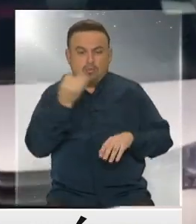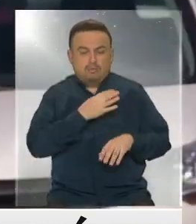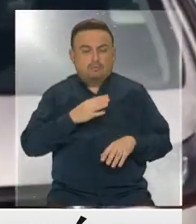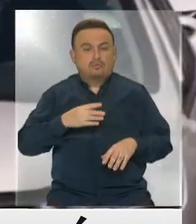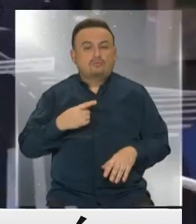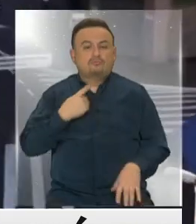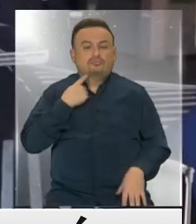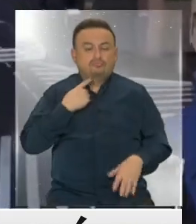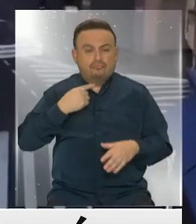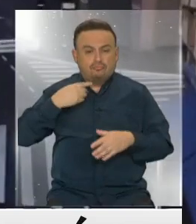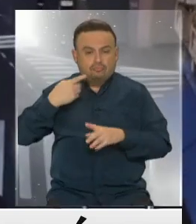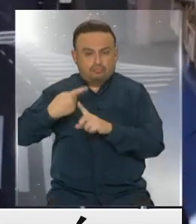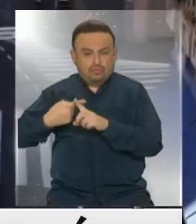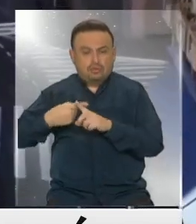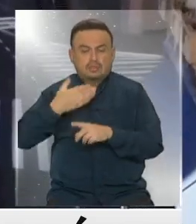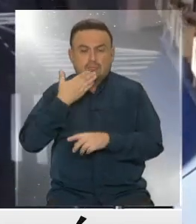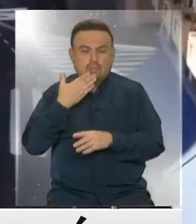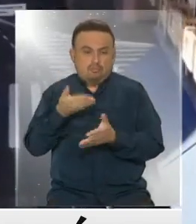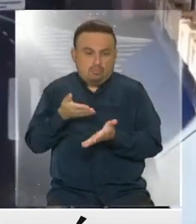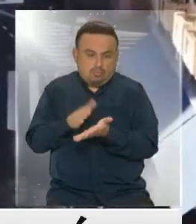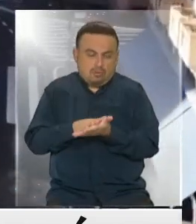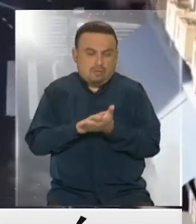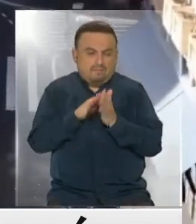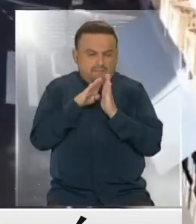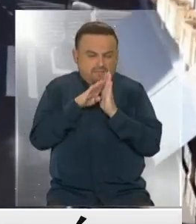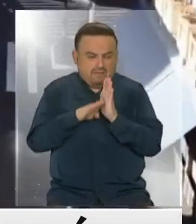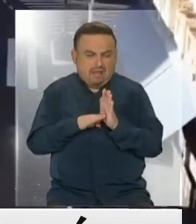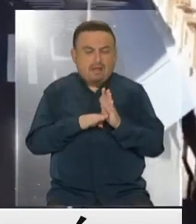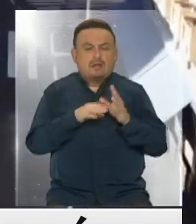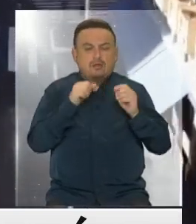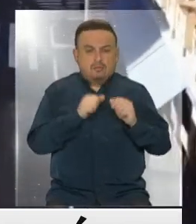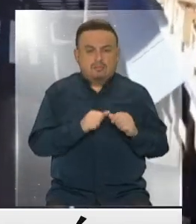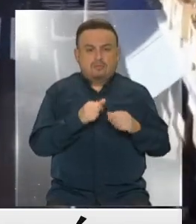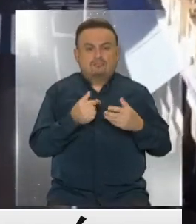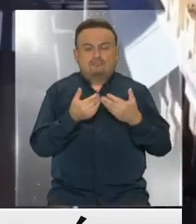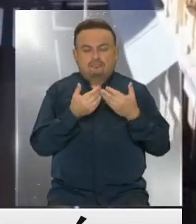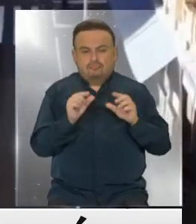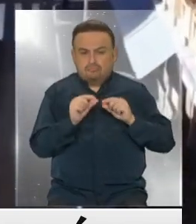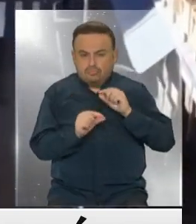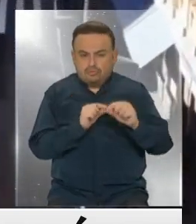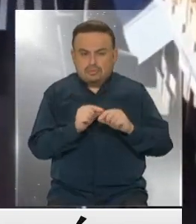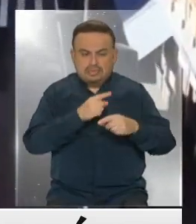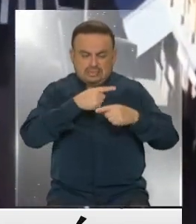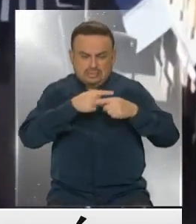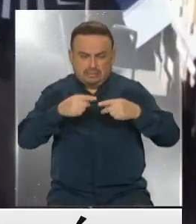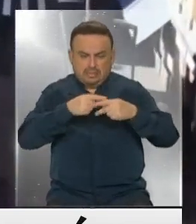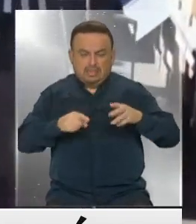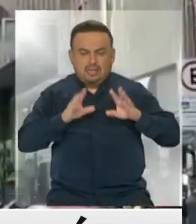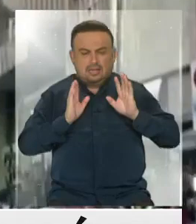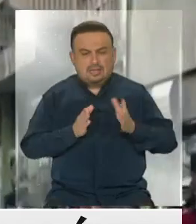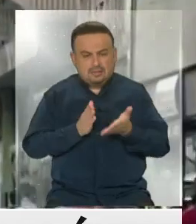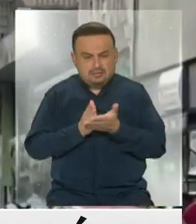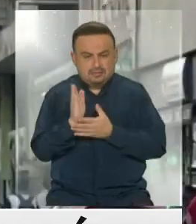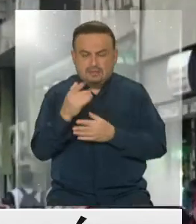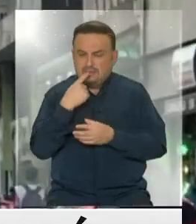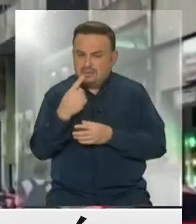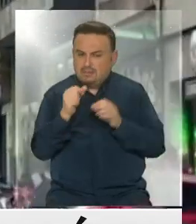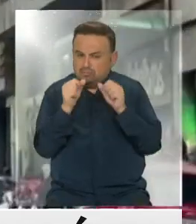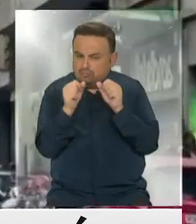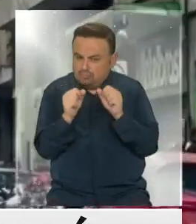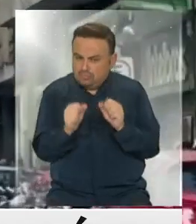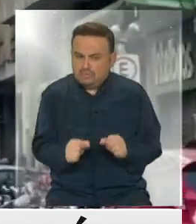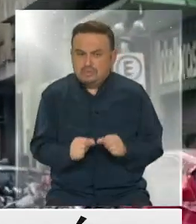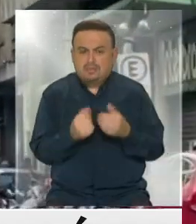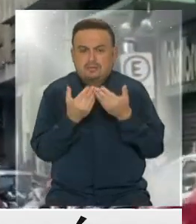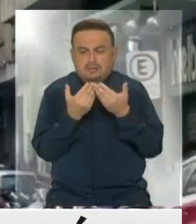víctimas fatales y personas hospitalizadas. Solo cuando pasaron muchos días, incluso un par de semanas, empezaron a hablar de la posibilidad